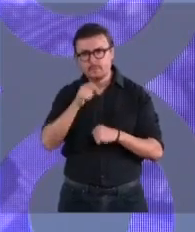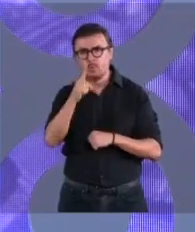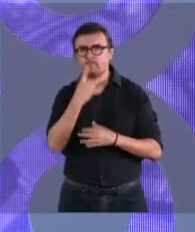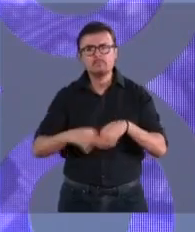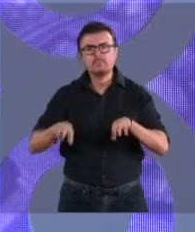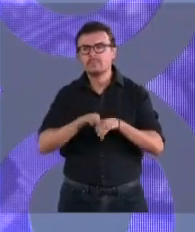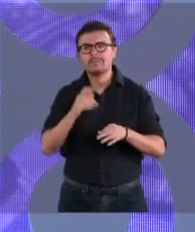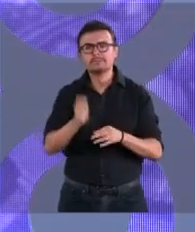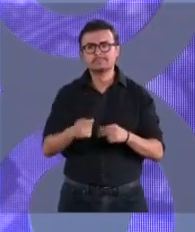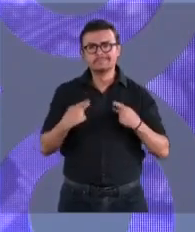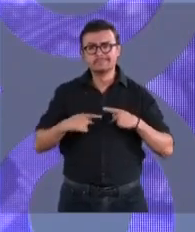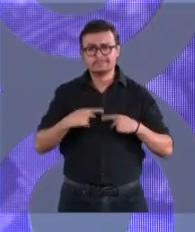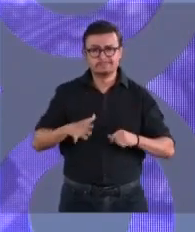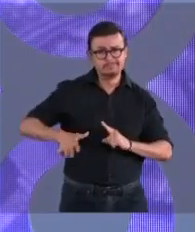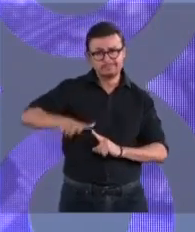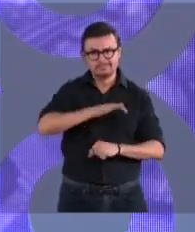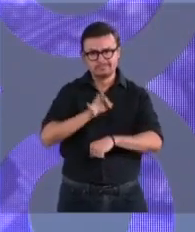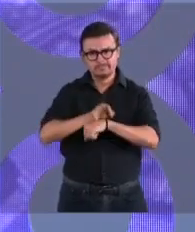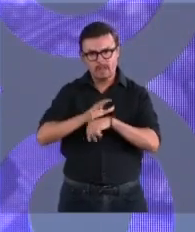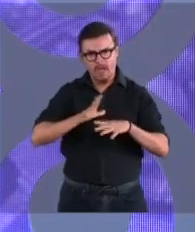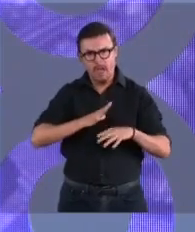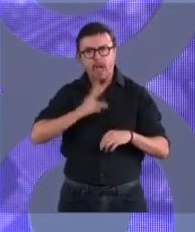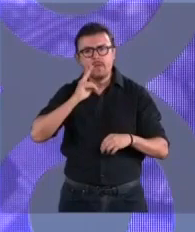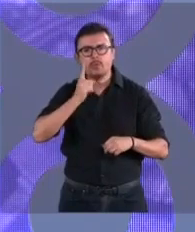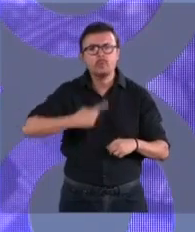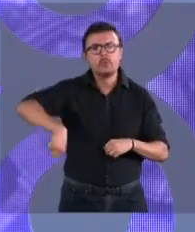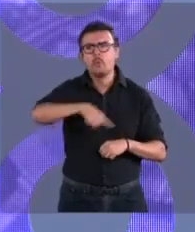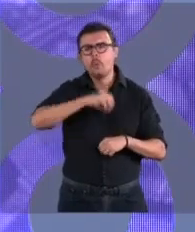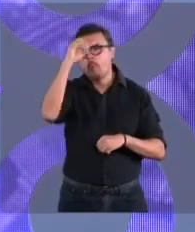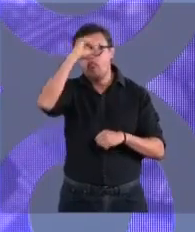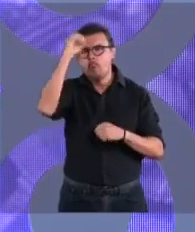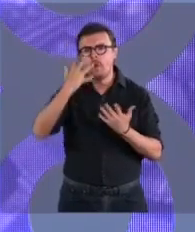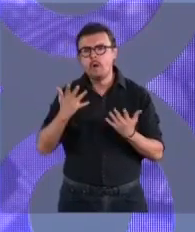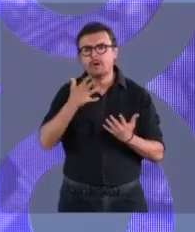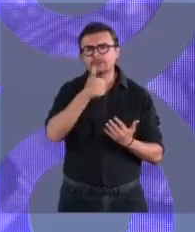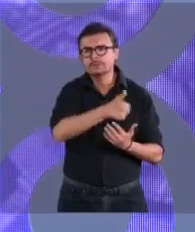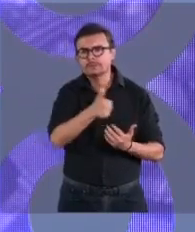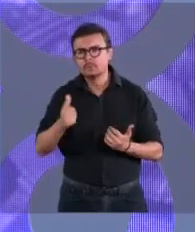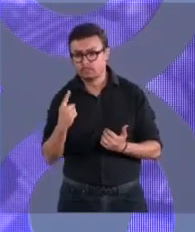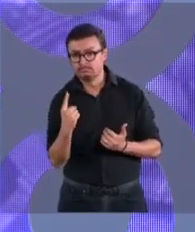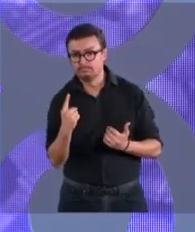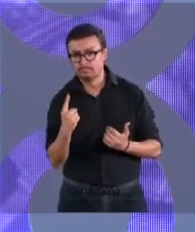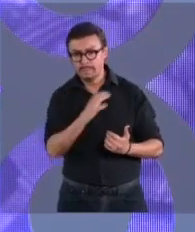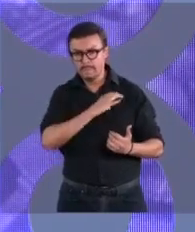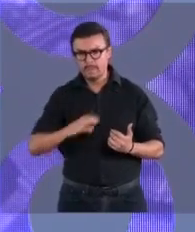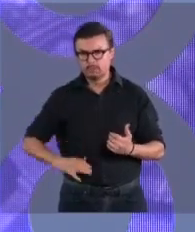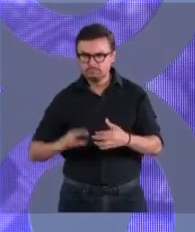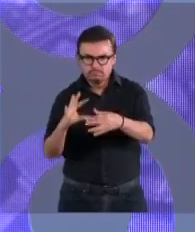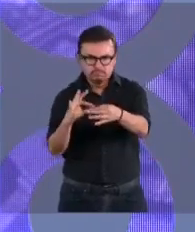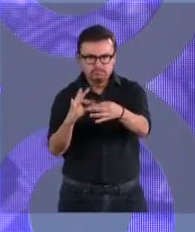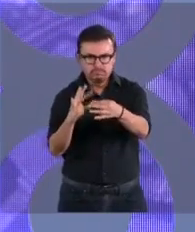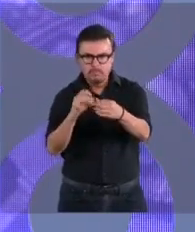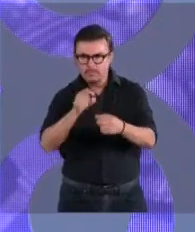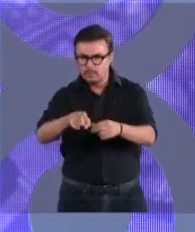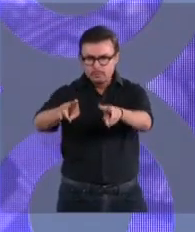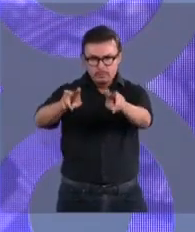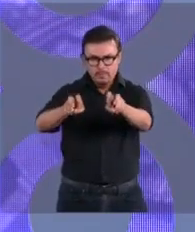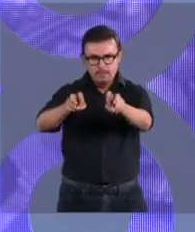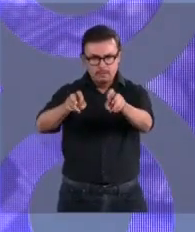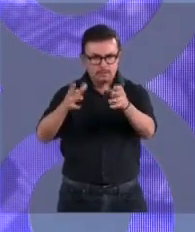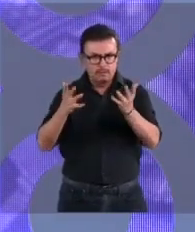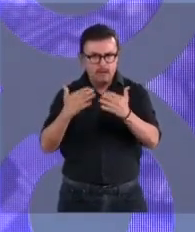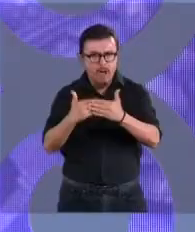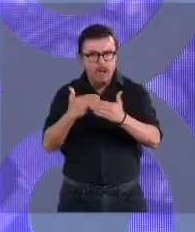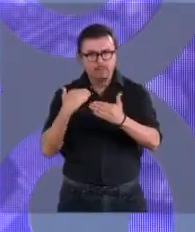tranquilidad de los ciudadanos. Vamos a escuchar los planteamientos del candidato y las candidatas sobre el tema, de acuerdo al sorteo, toca el